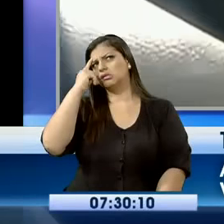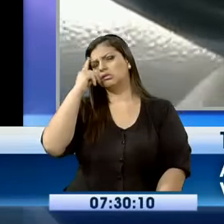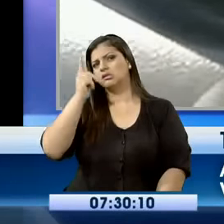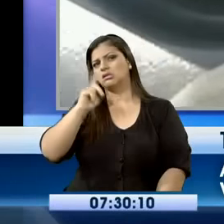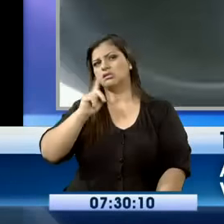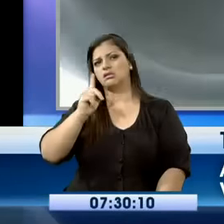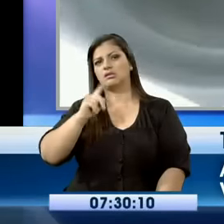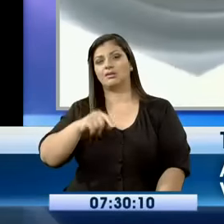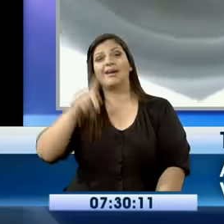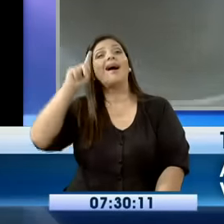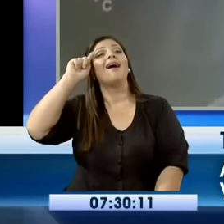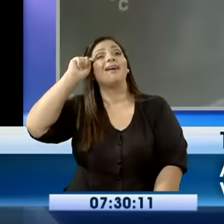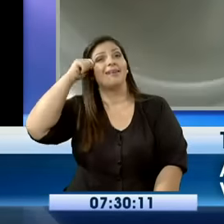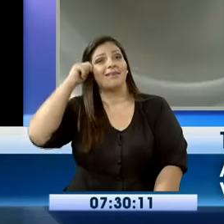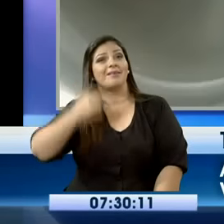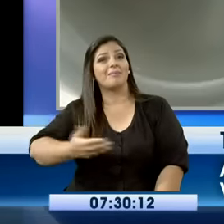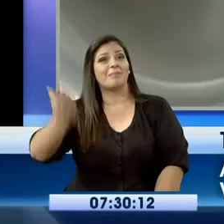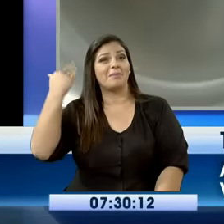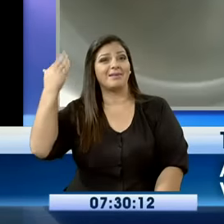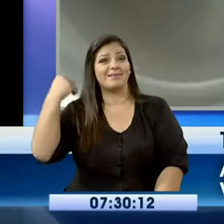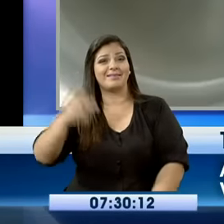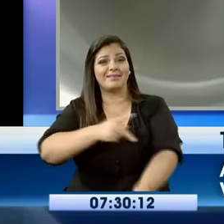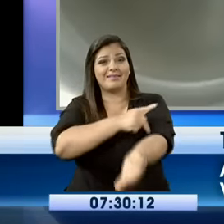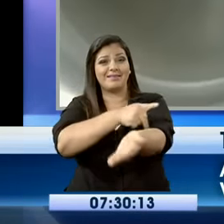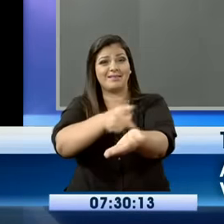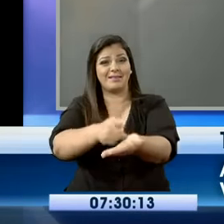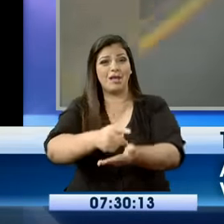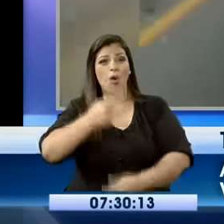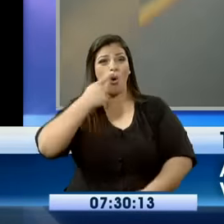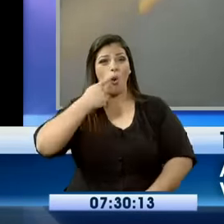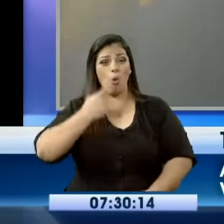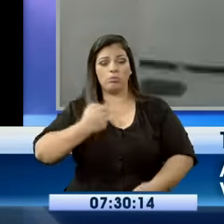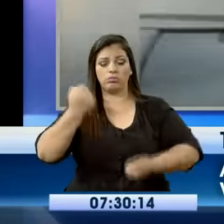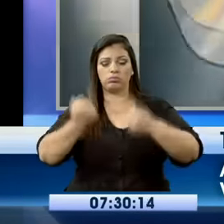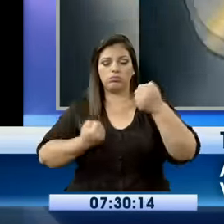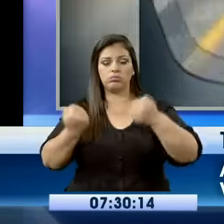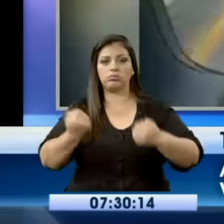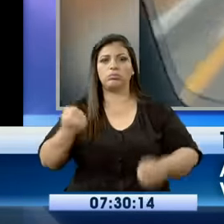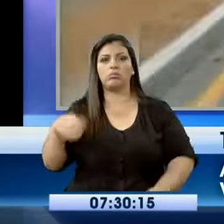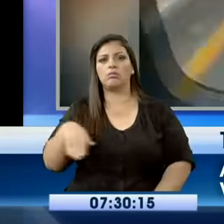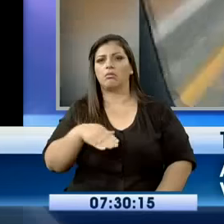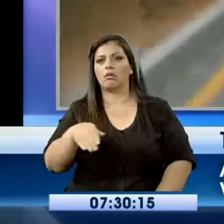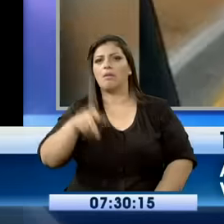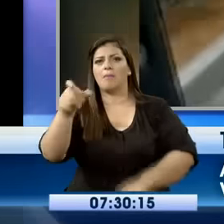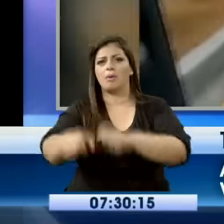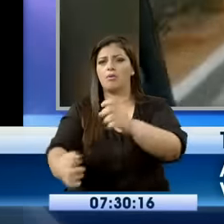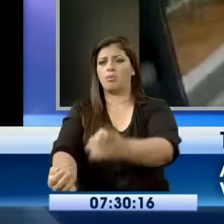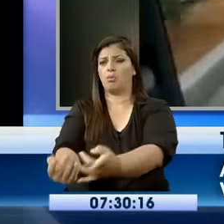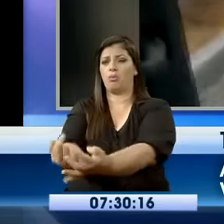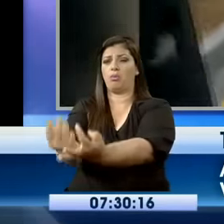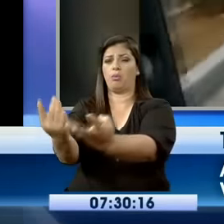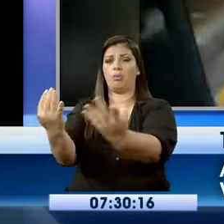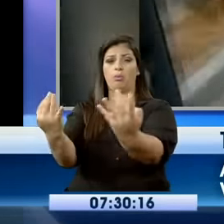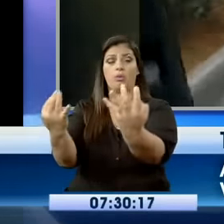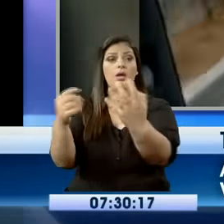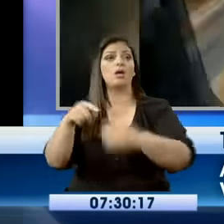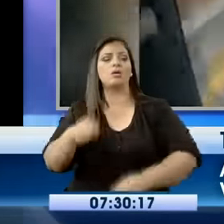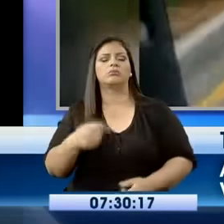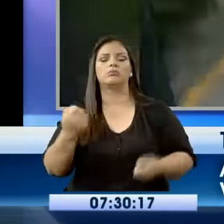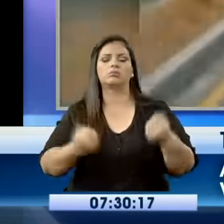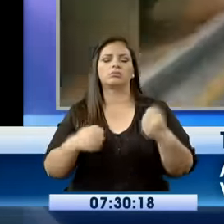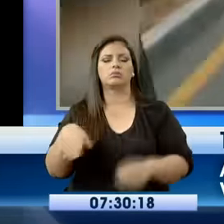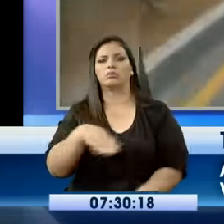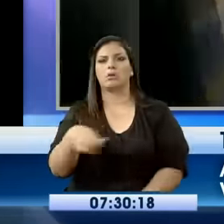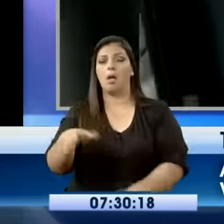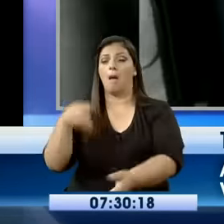es el de la Perimetral. Que supuestamente era pariente de un milán. vez, tal único, pero ese no los llevaba adentro. Ajá. Él los atropelló. Imagínate. De los que transportan, digo yo.